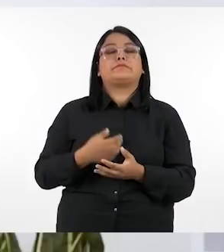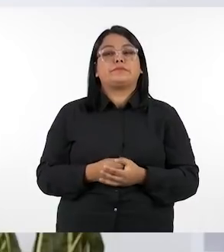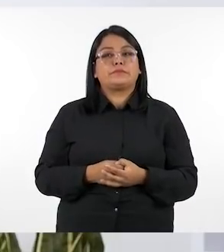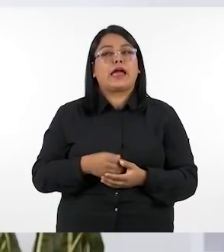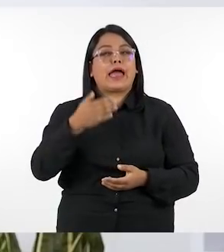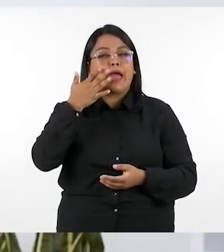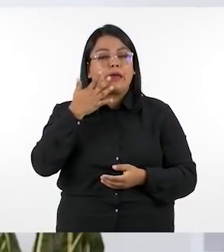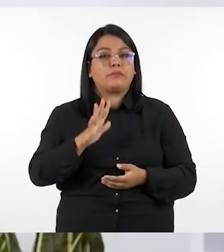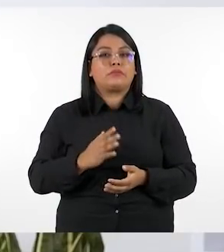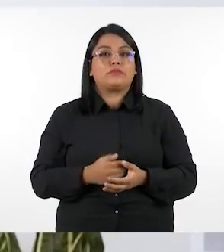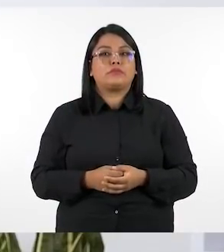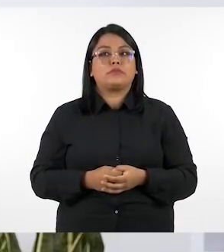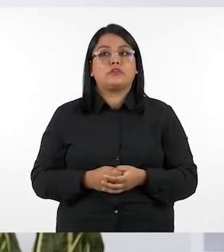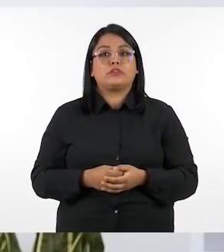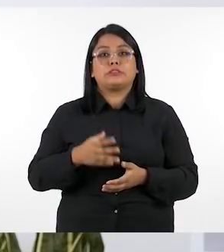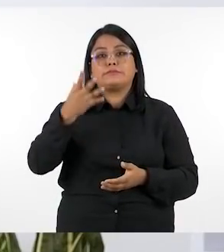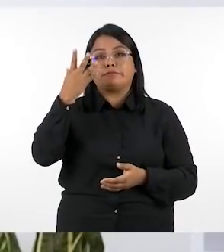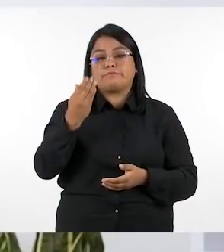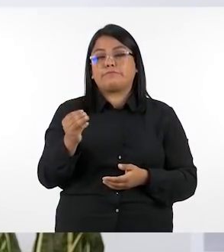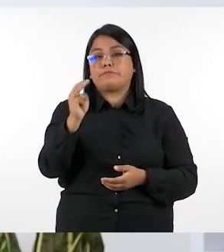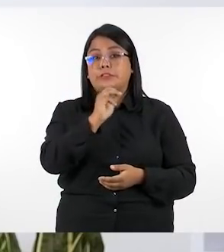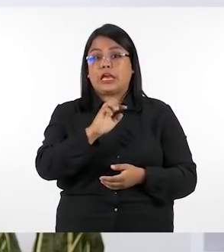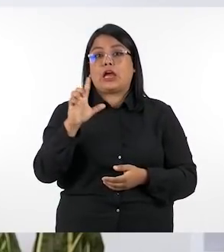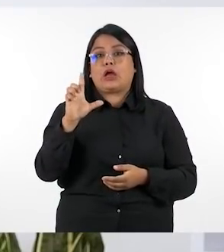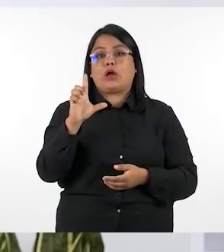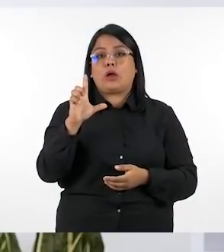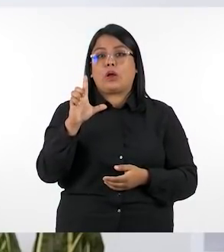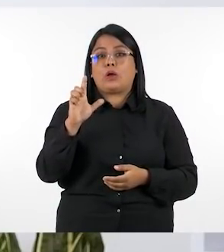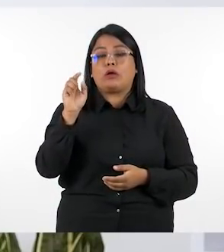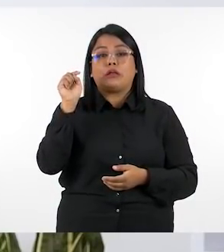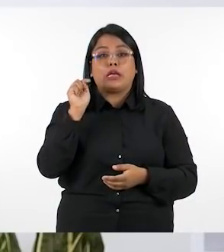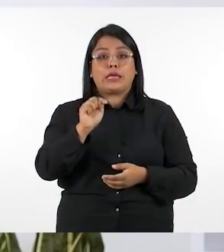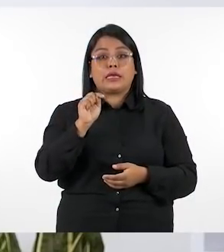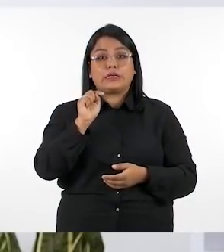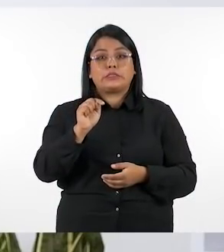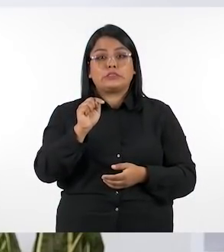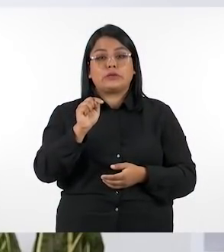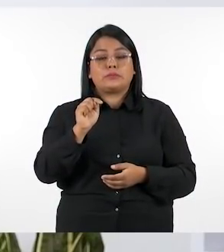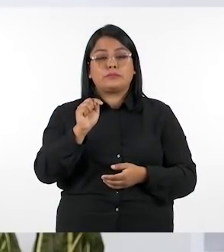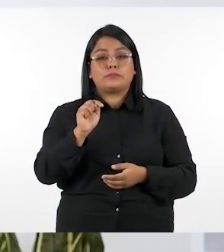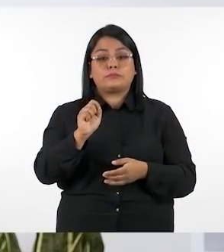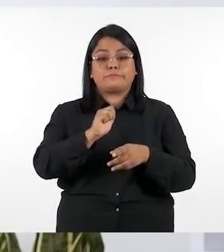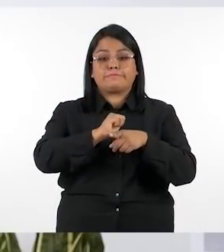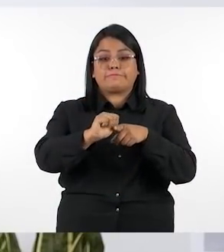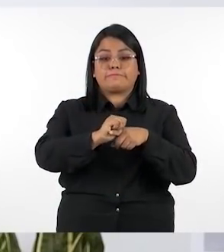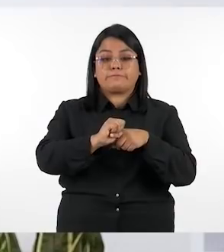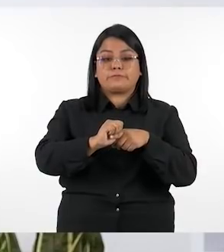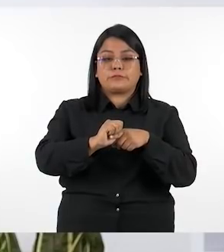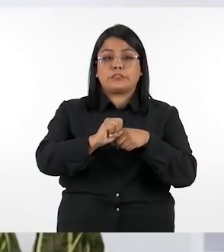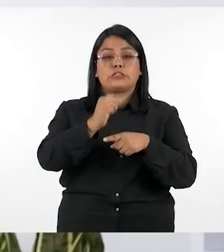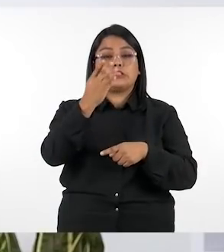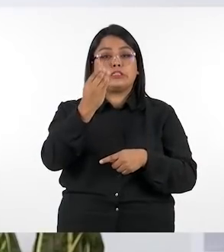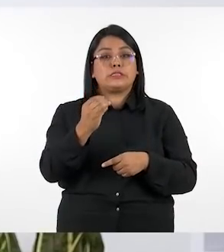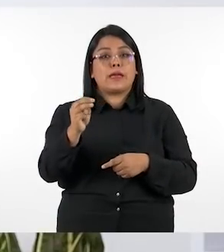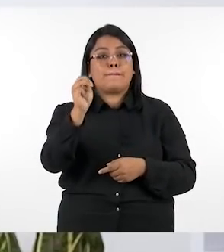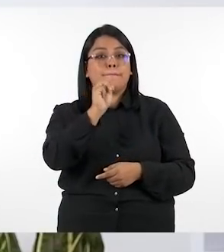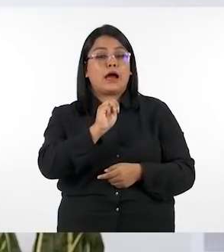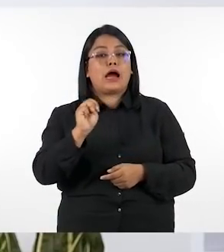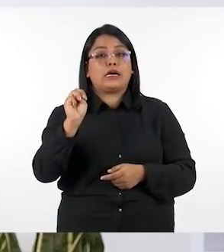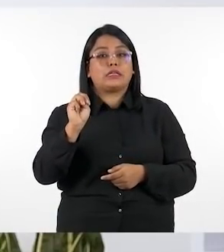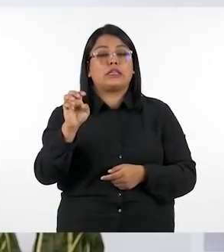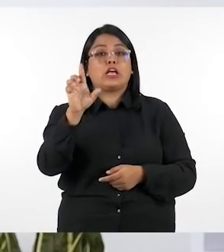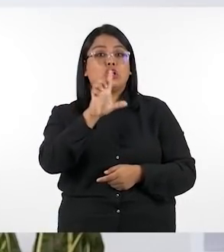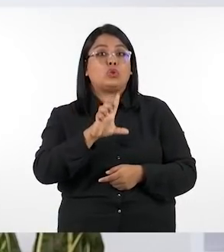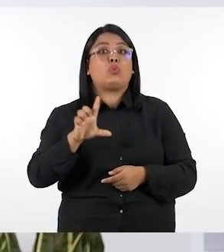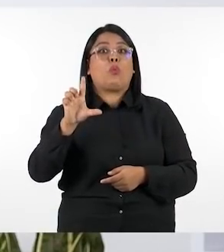ejemplo si estamos en el día miércoles esta sección contiene ejercicios del día martes y del día